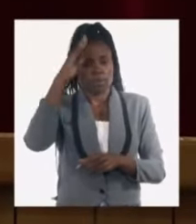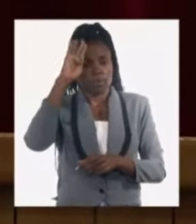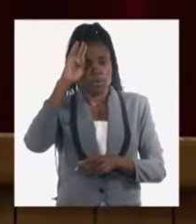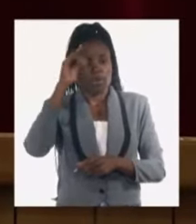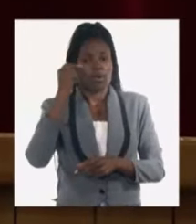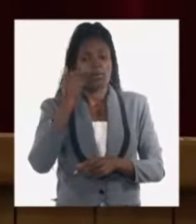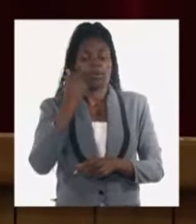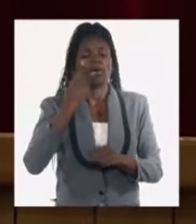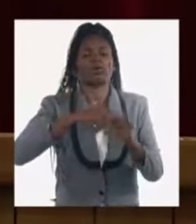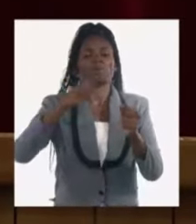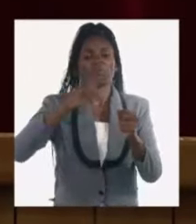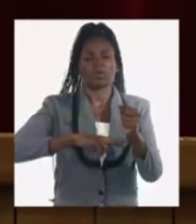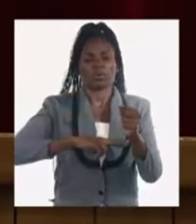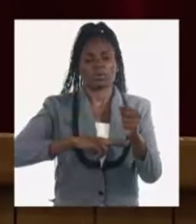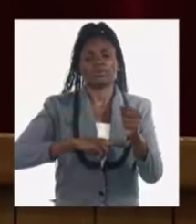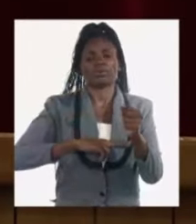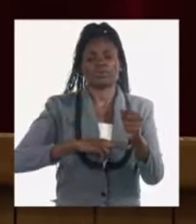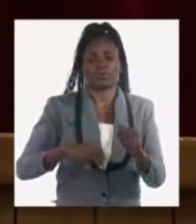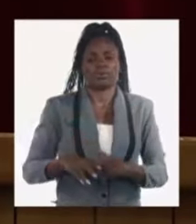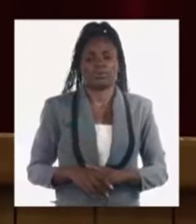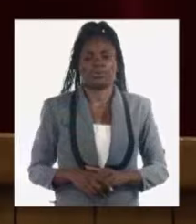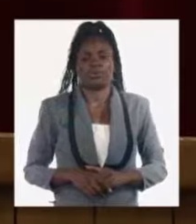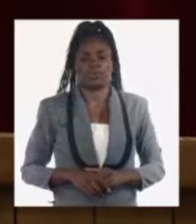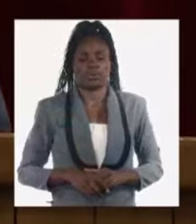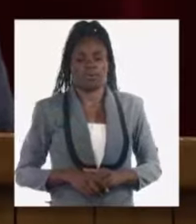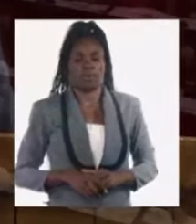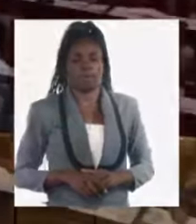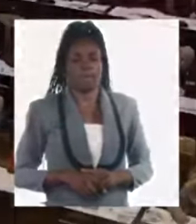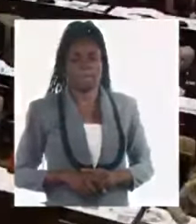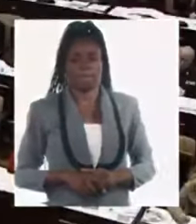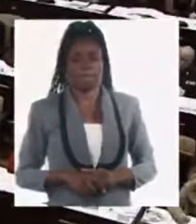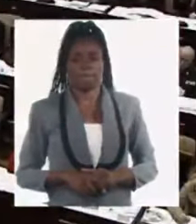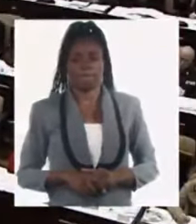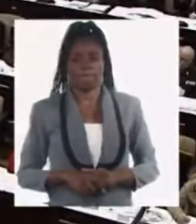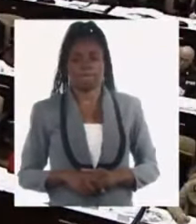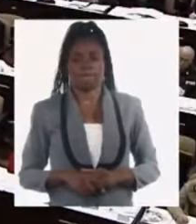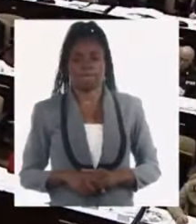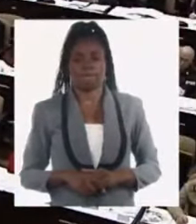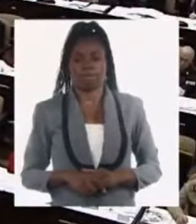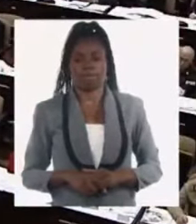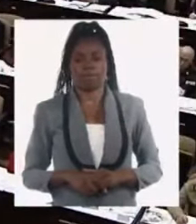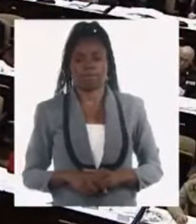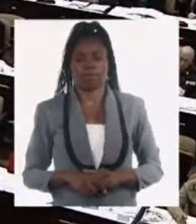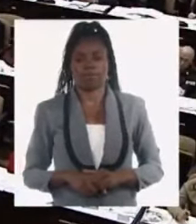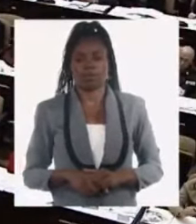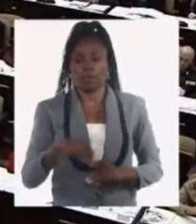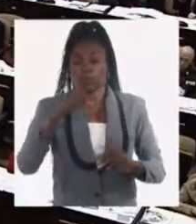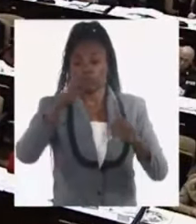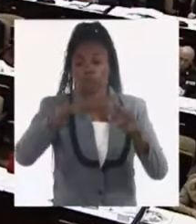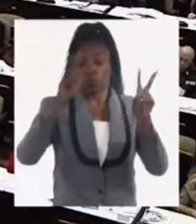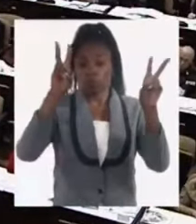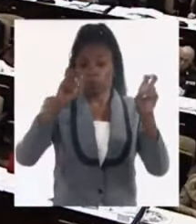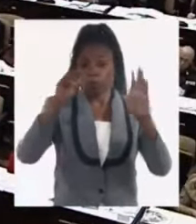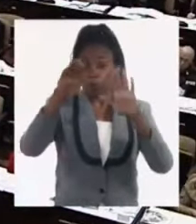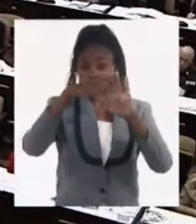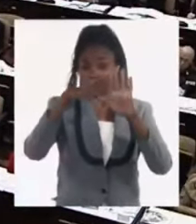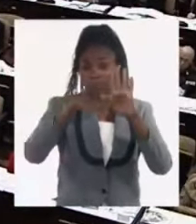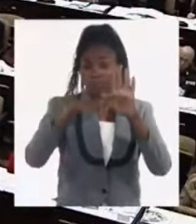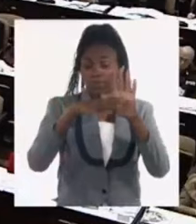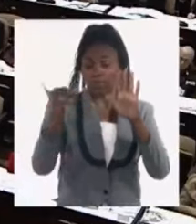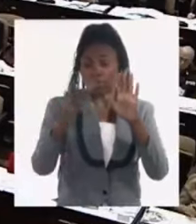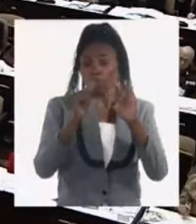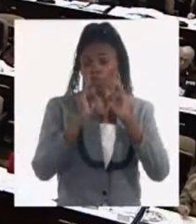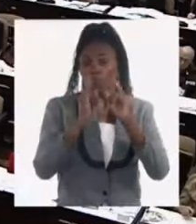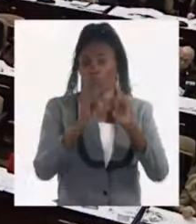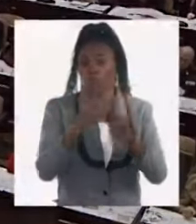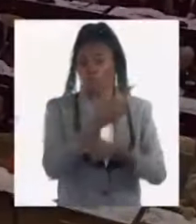precisamente de ese valor agregado que se genera en la economía es un asunto que tenemos medidas también que informaremos